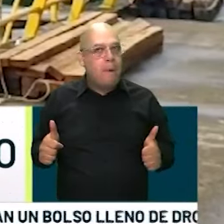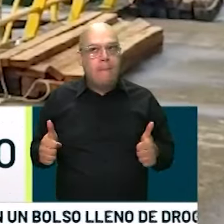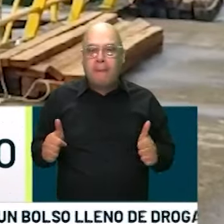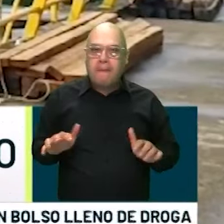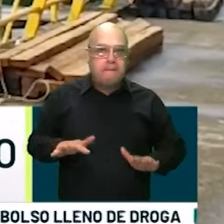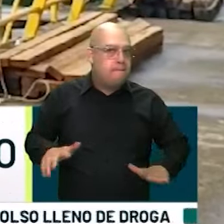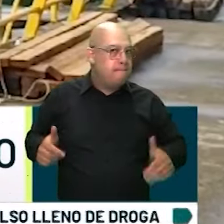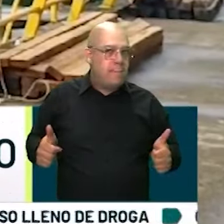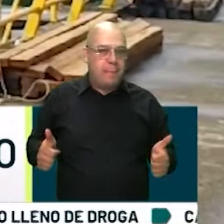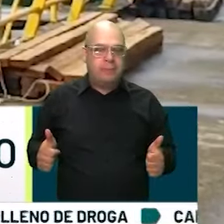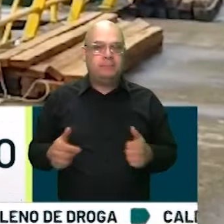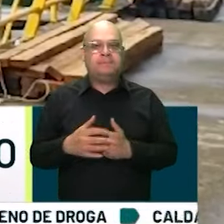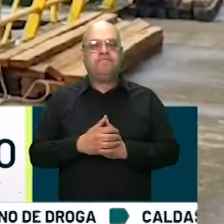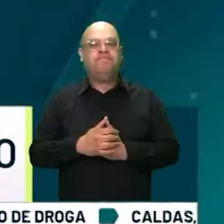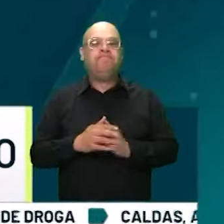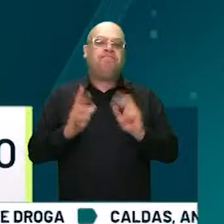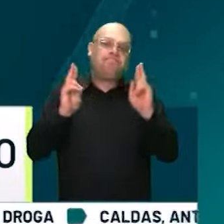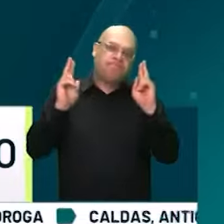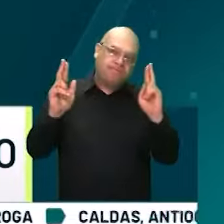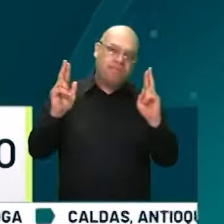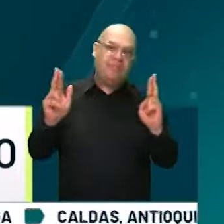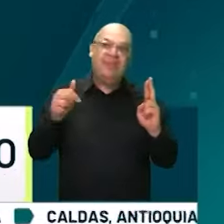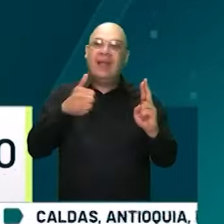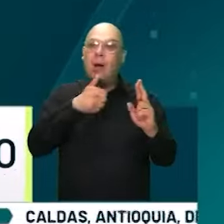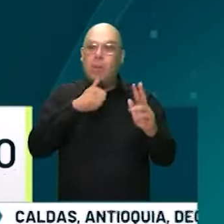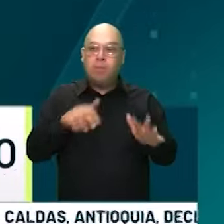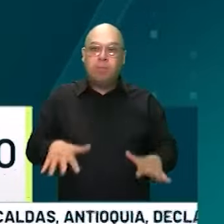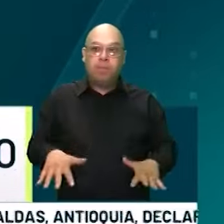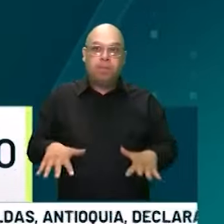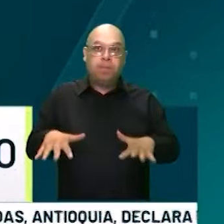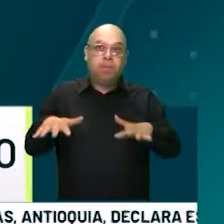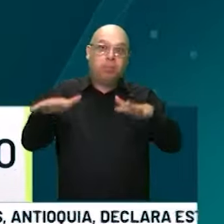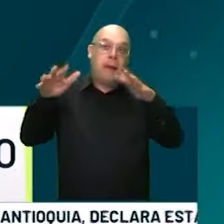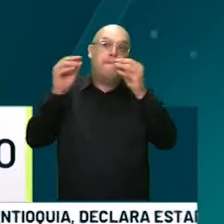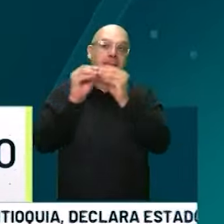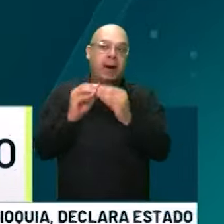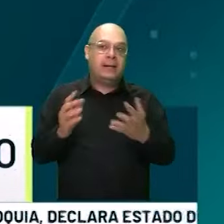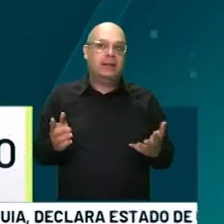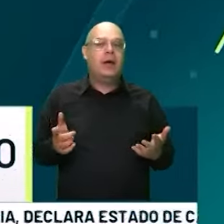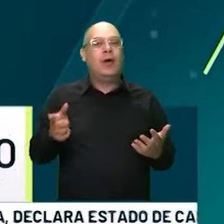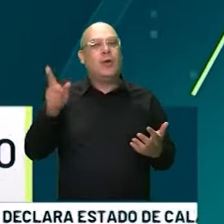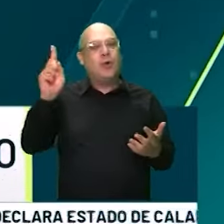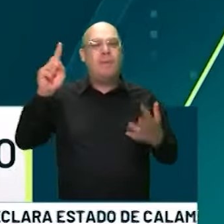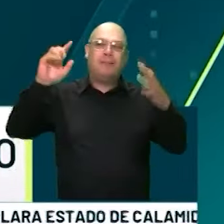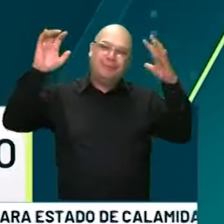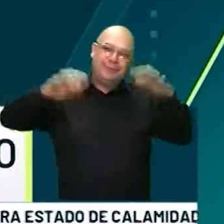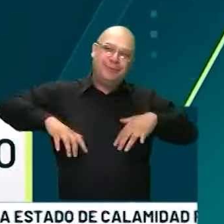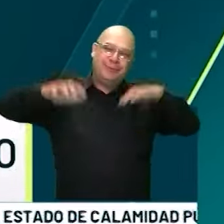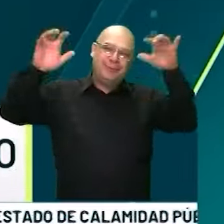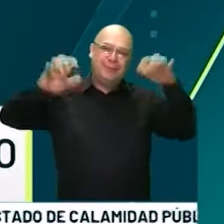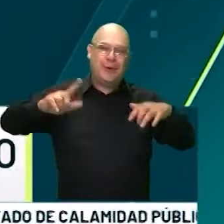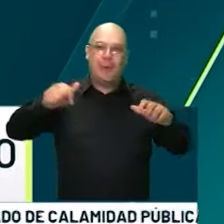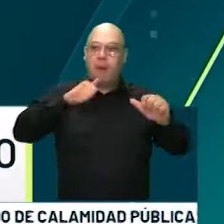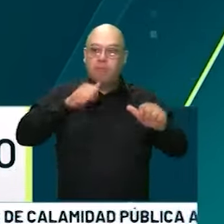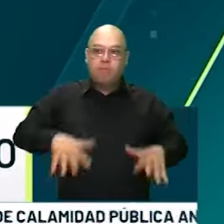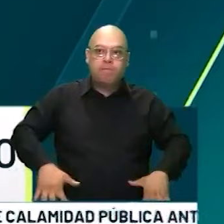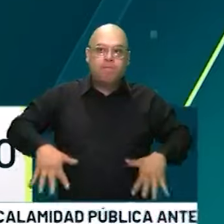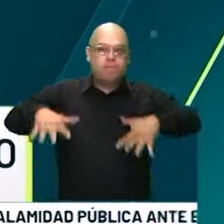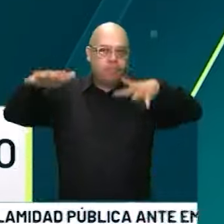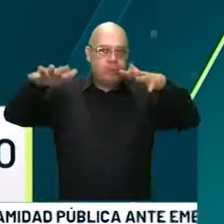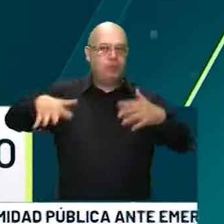Esperamos que los niveles sigan incrementando por las lluvias que se están generando en todo el territorio.